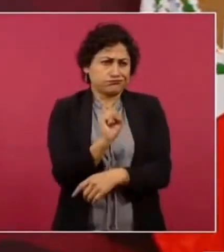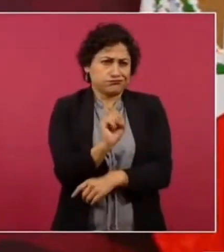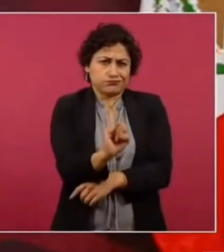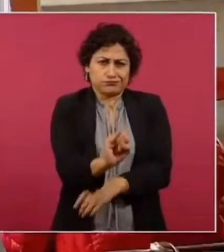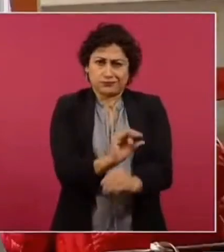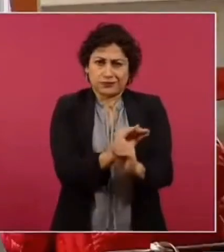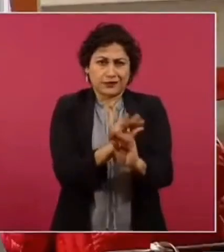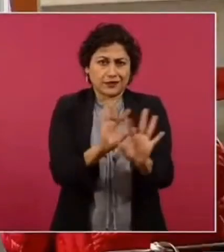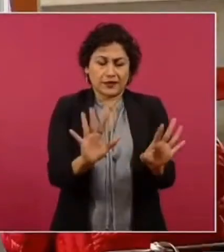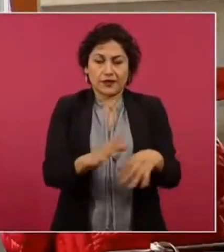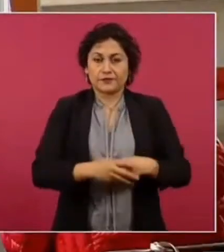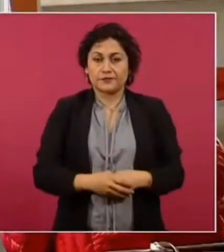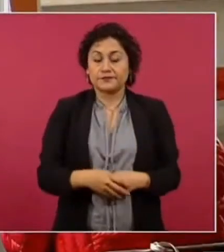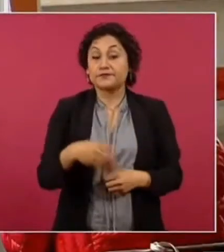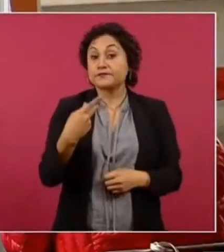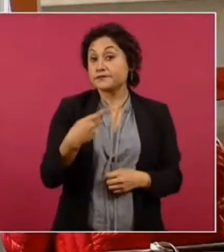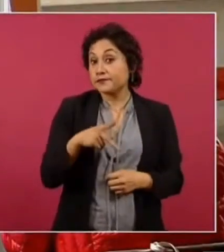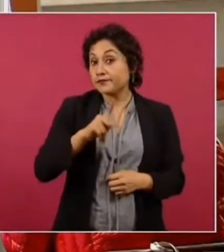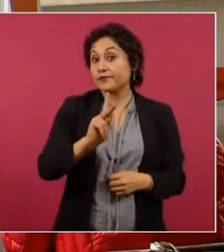nada más que